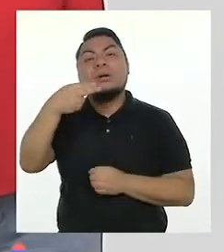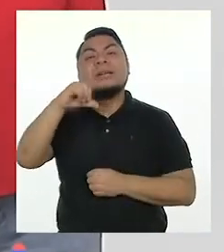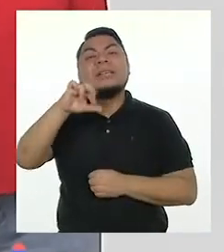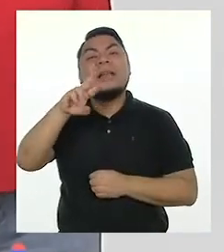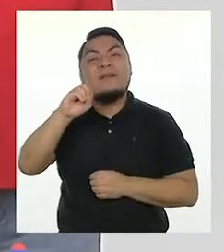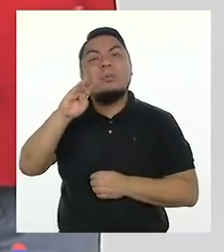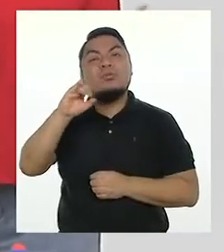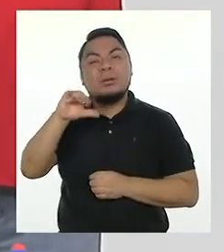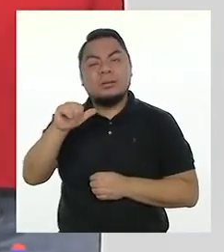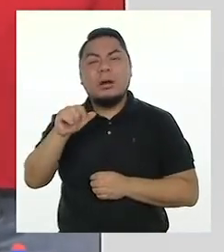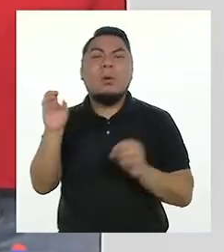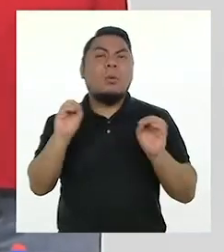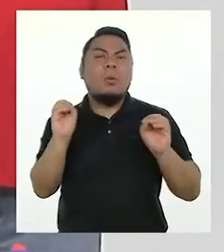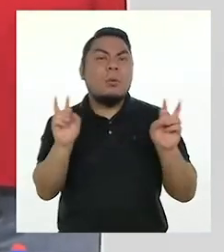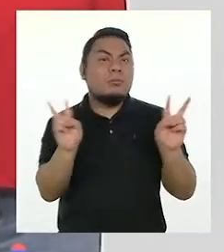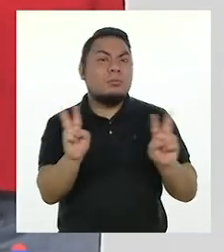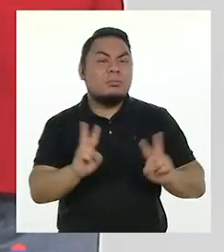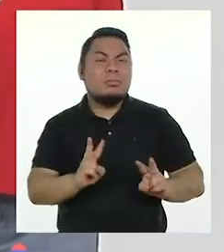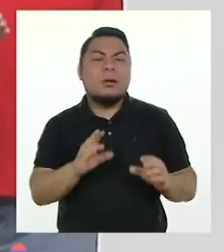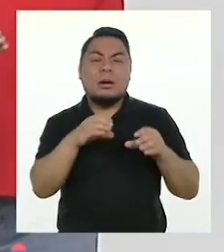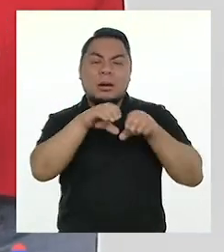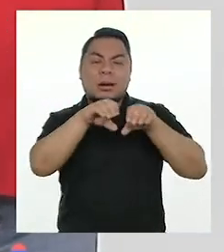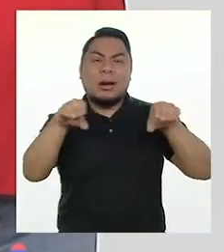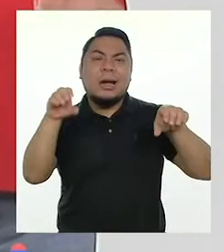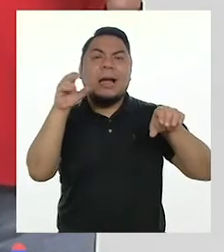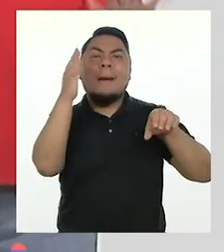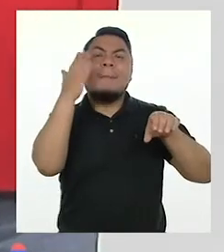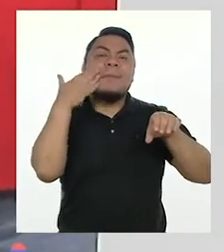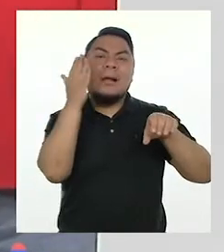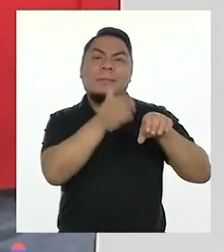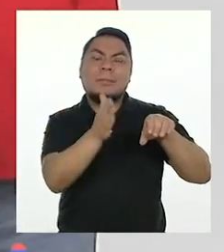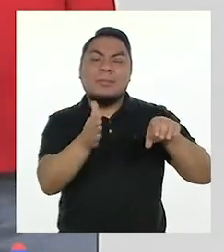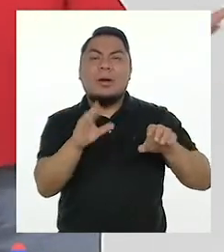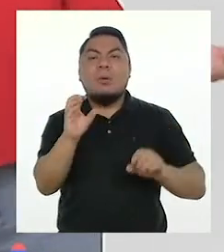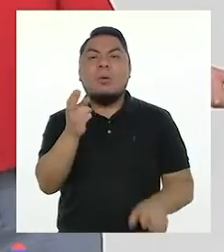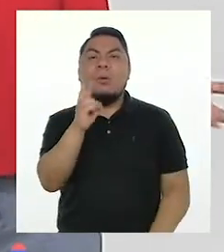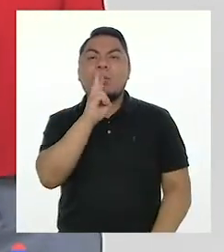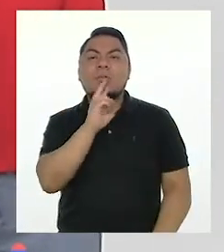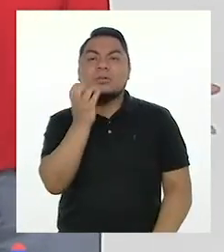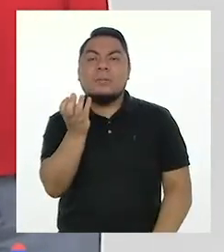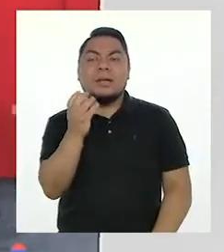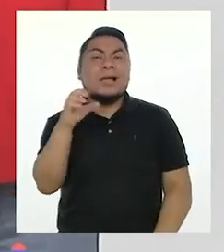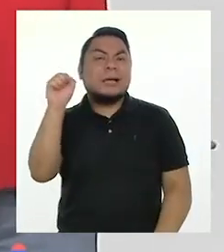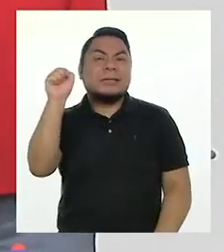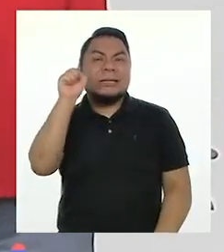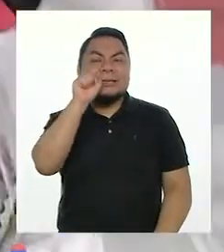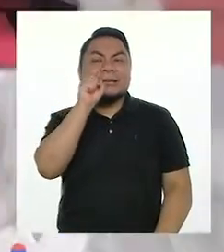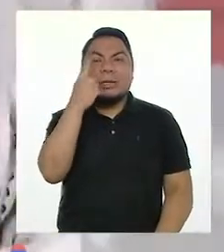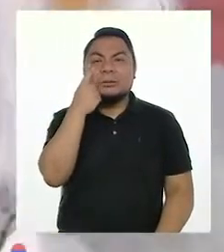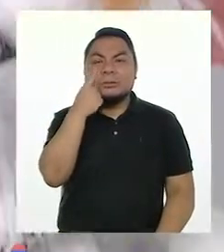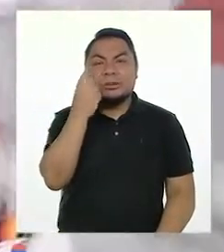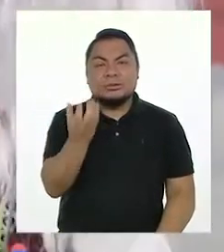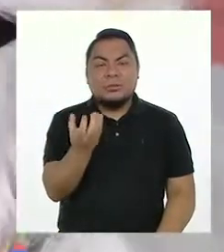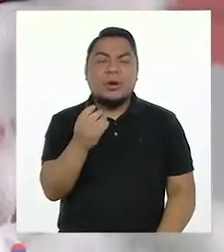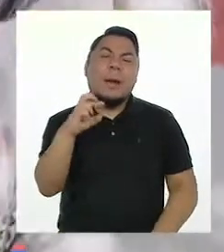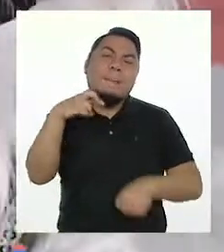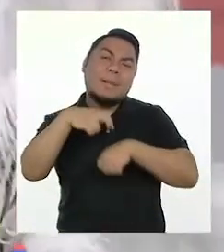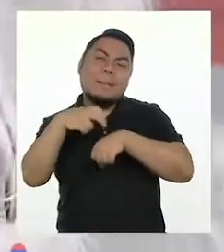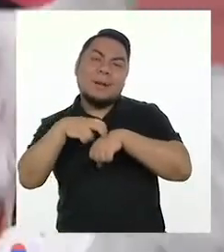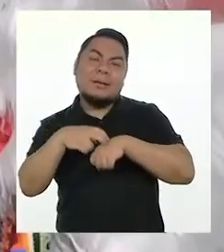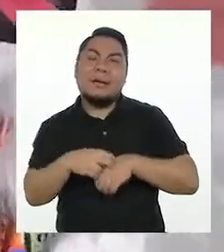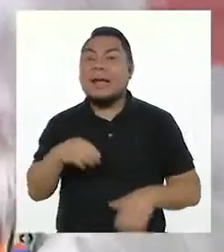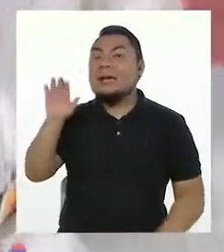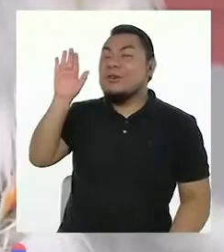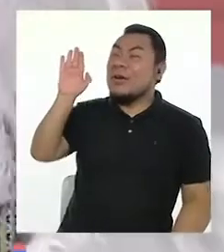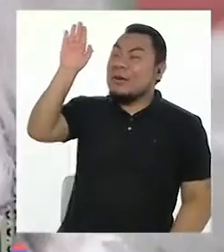algunos vegetales como el apio. O también pueden ser tomates, zanahorias, cebollas o papas. Yo, yo, yo,